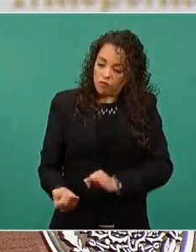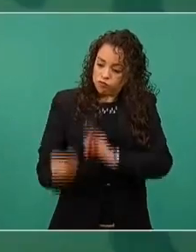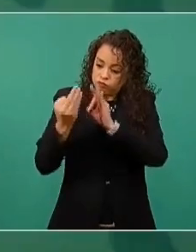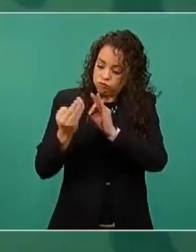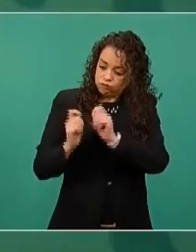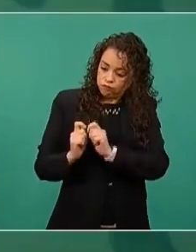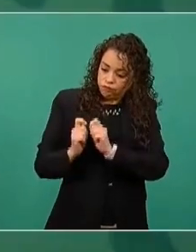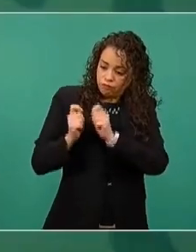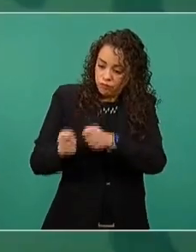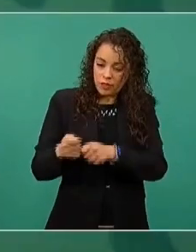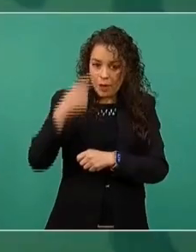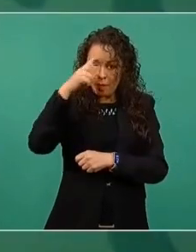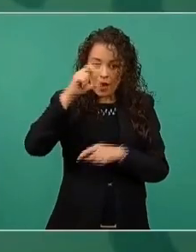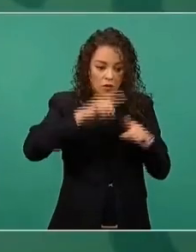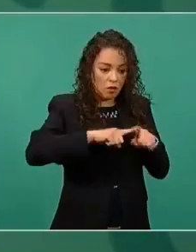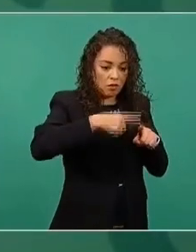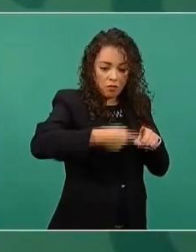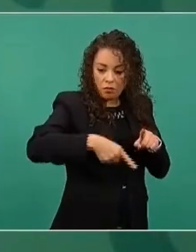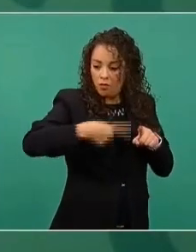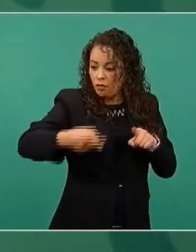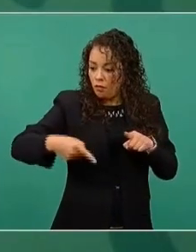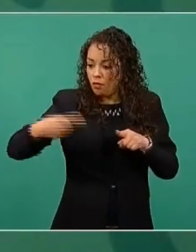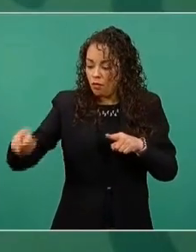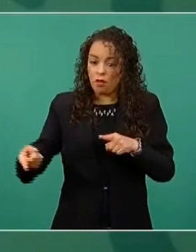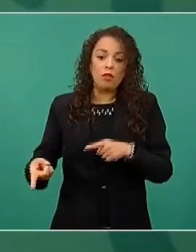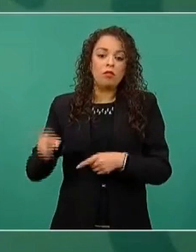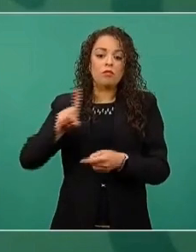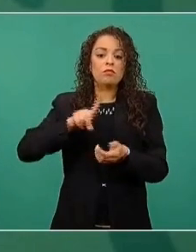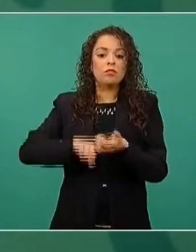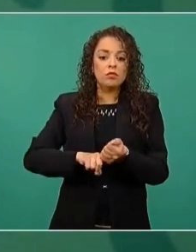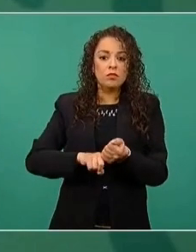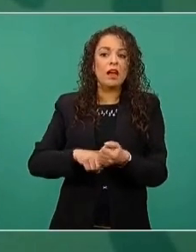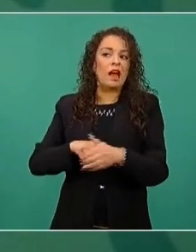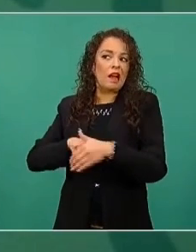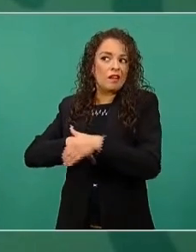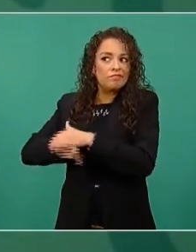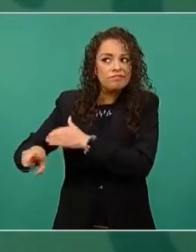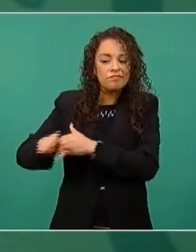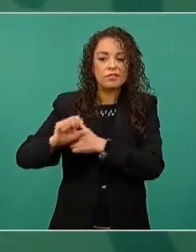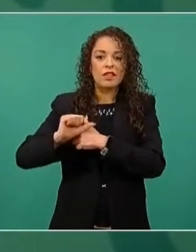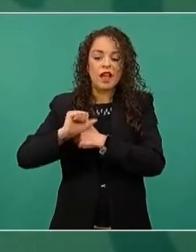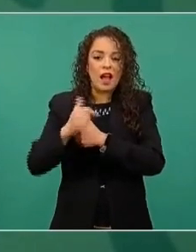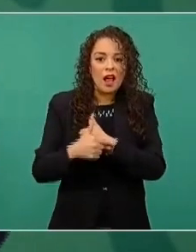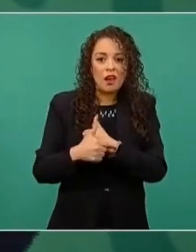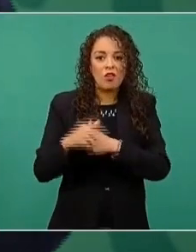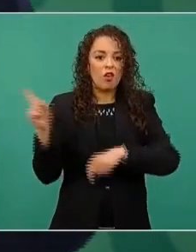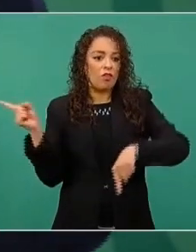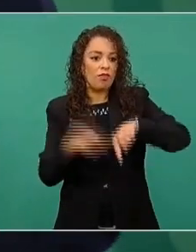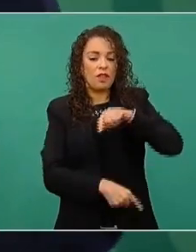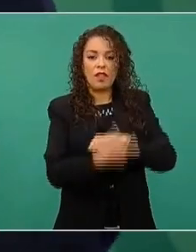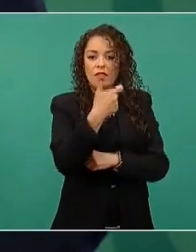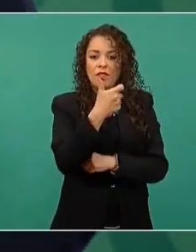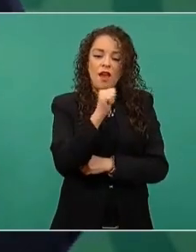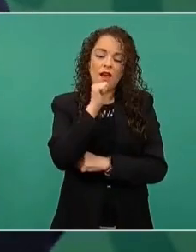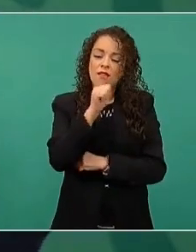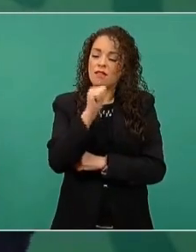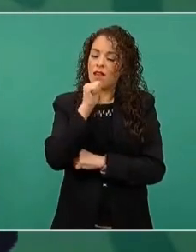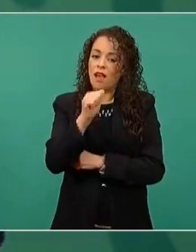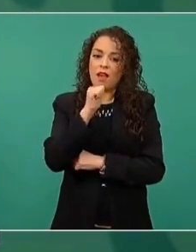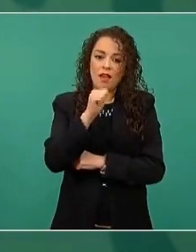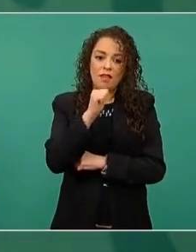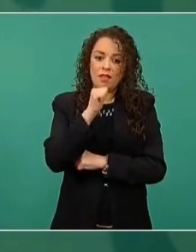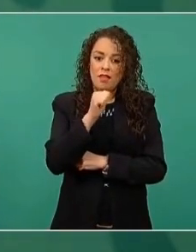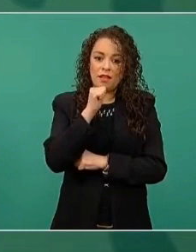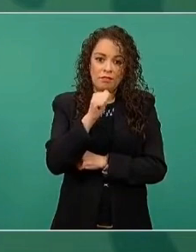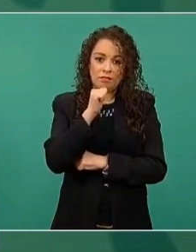no haya sobornos, para que no les quiten dinero, no haya